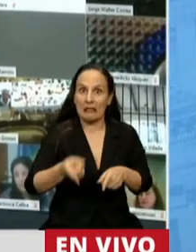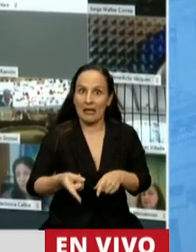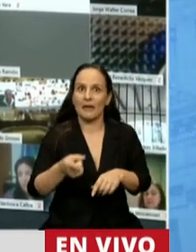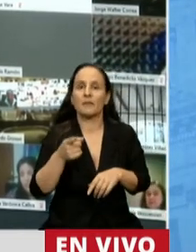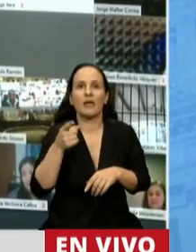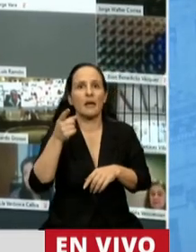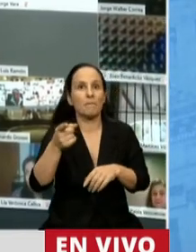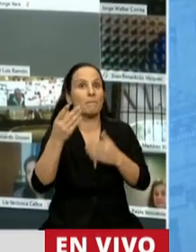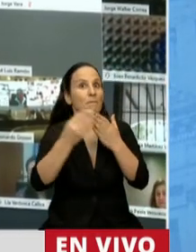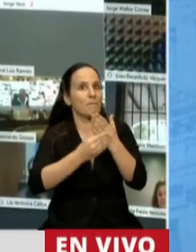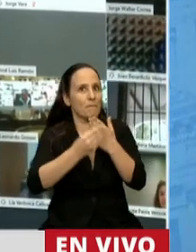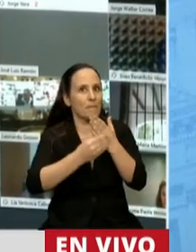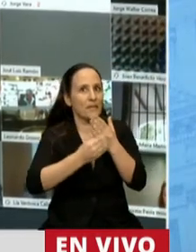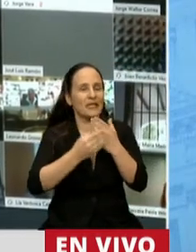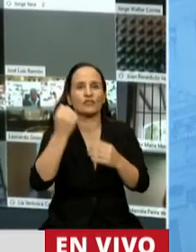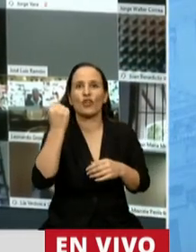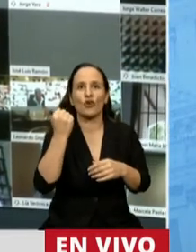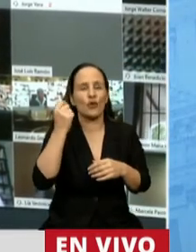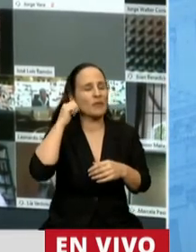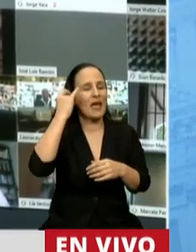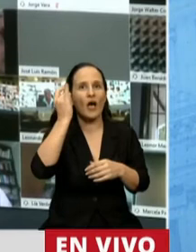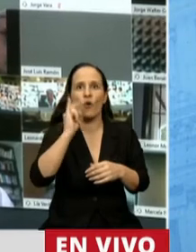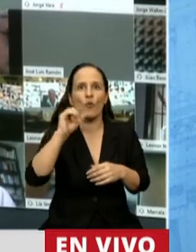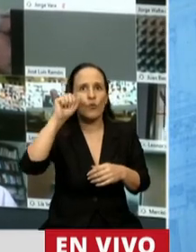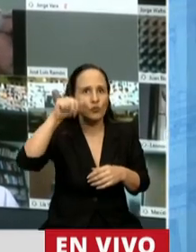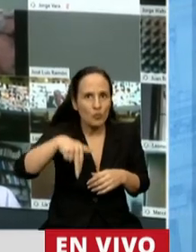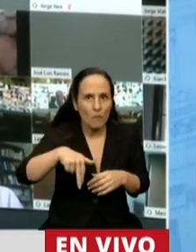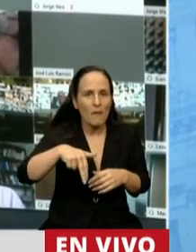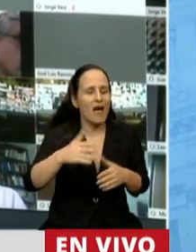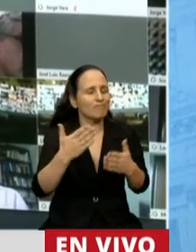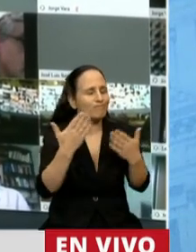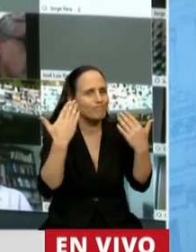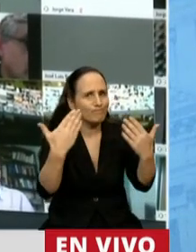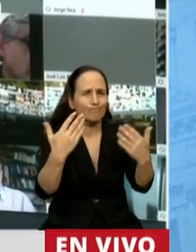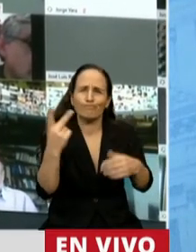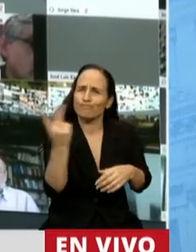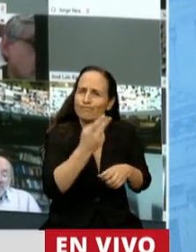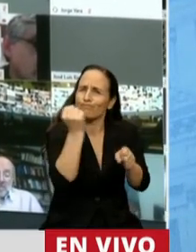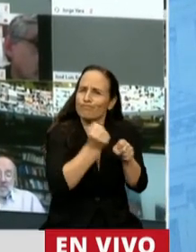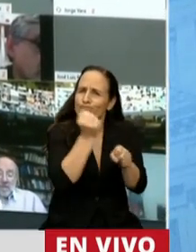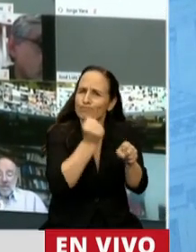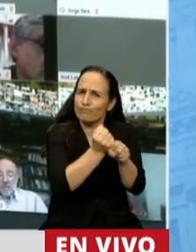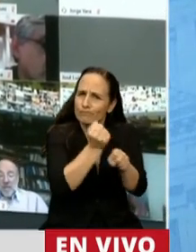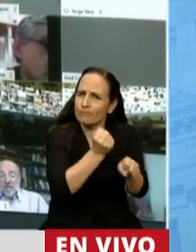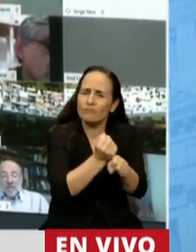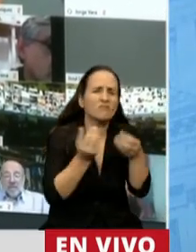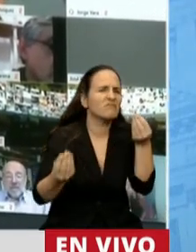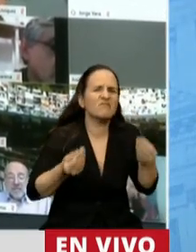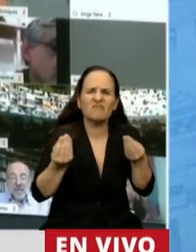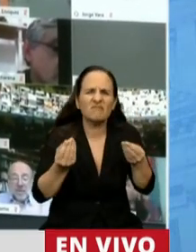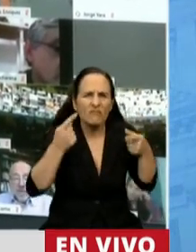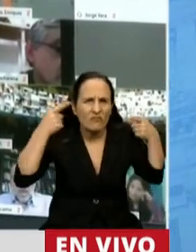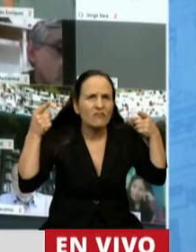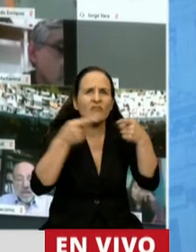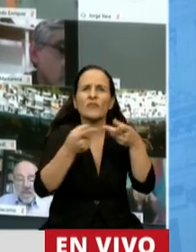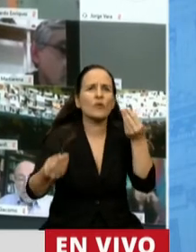ministro de Economía, Martín Guzmán, por esta tarea tan encomiable que han llevado adelante, para, insisto,